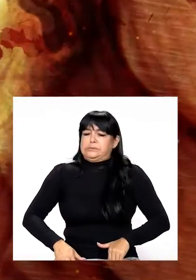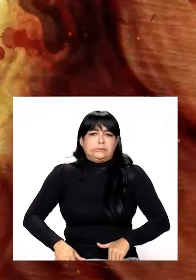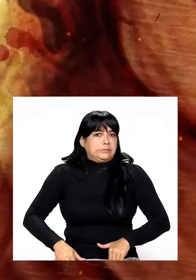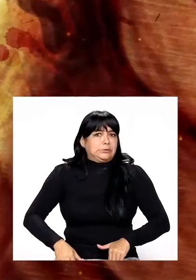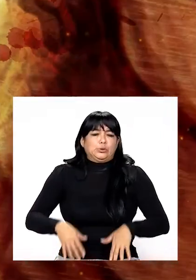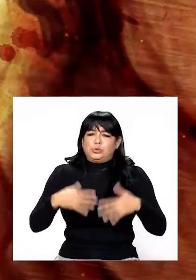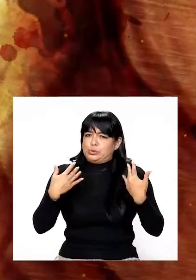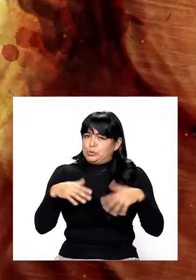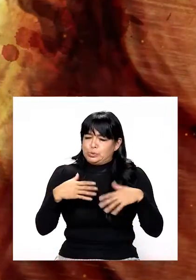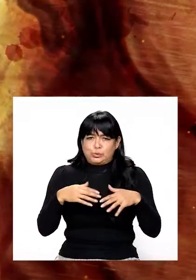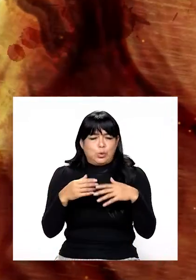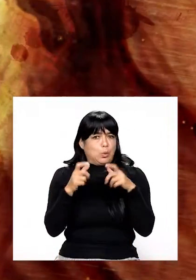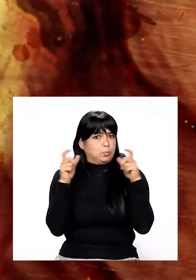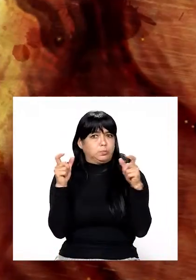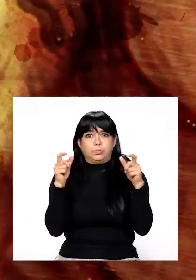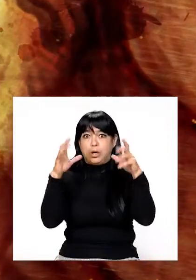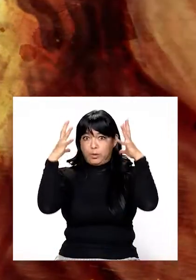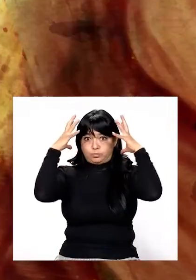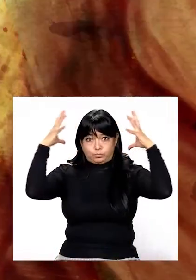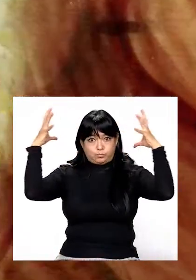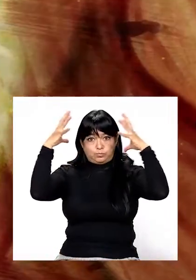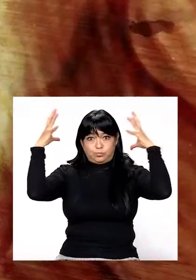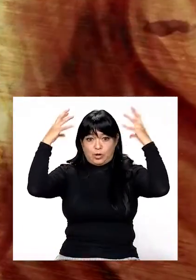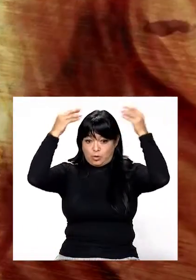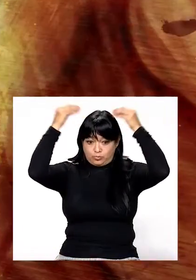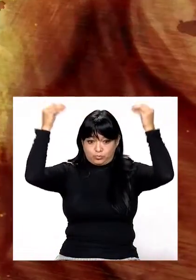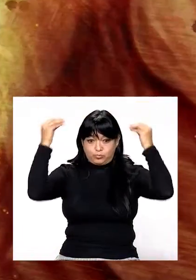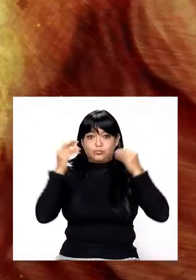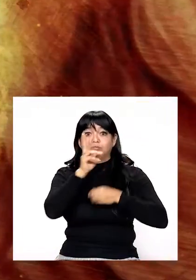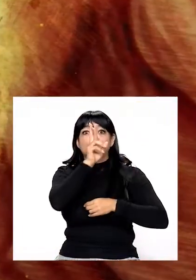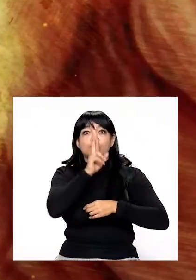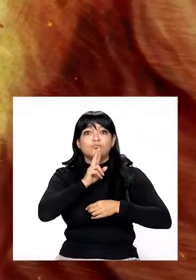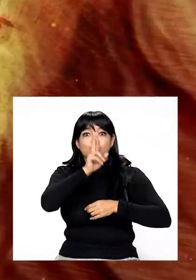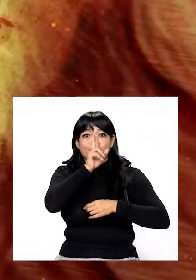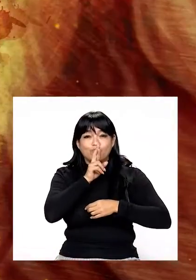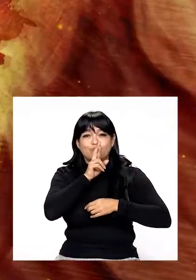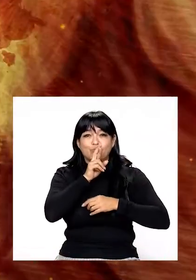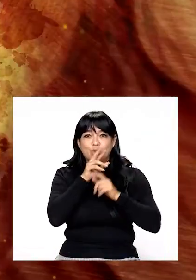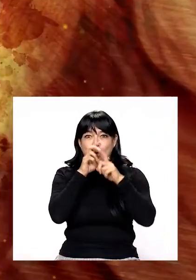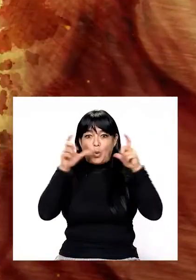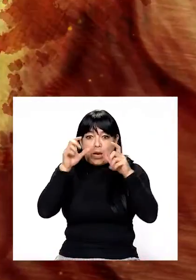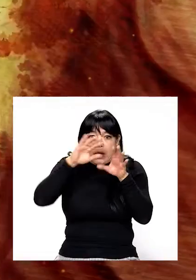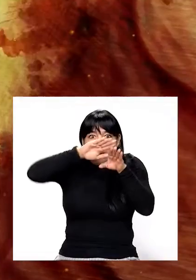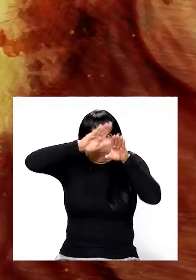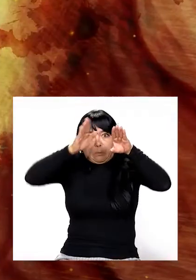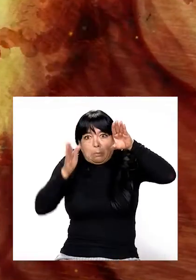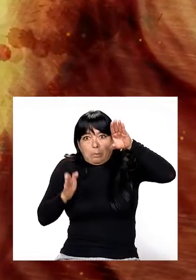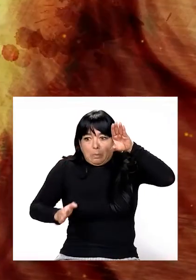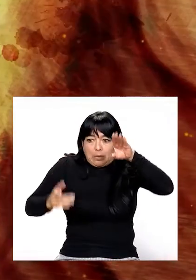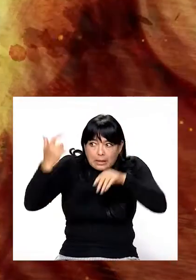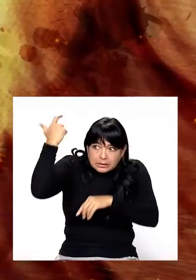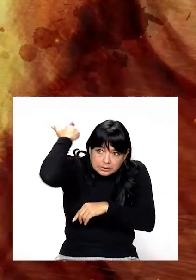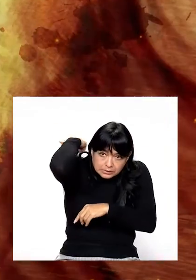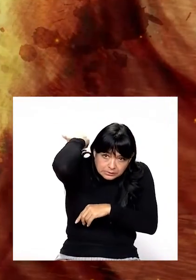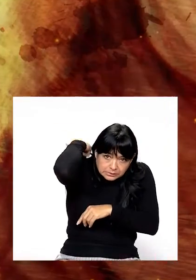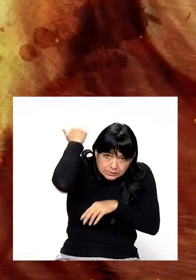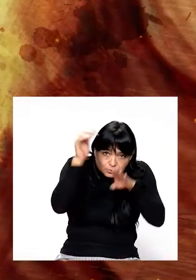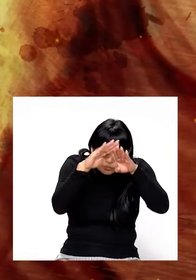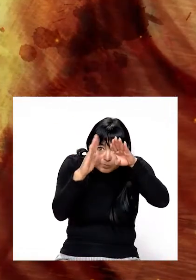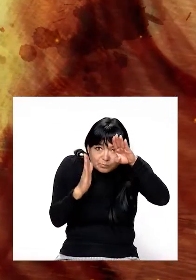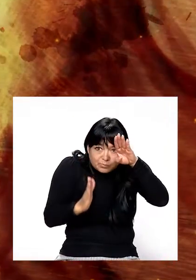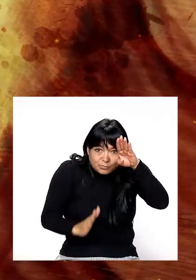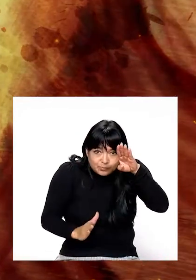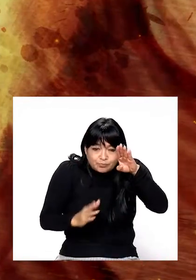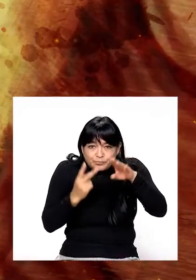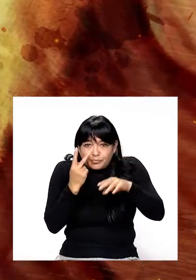persona era una pura mueca, una enorme cabeza erizada de pelos rojizos y una gran joroba entre los hombros